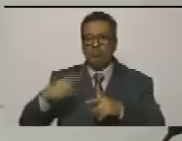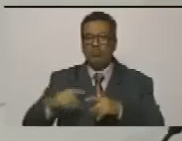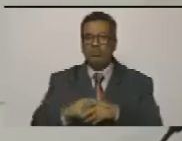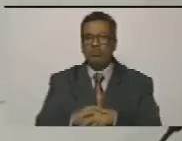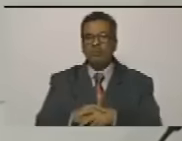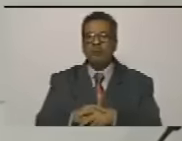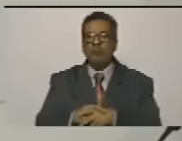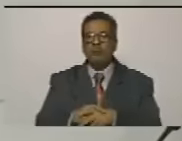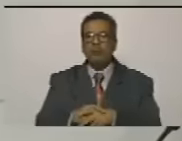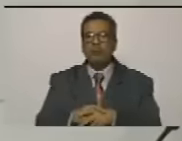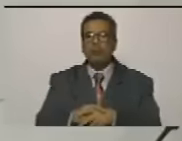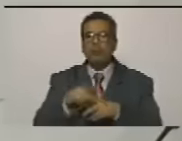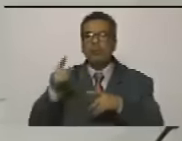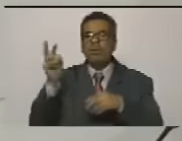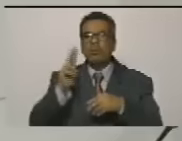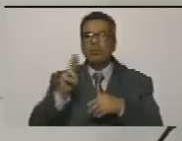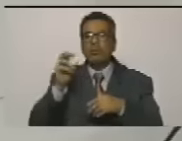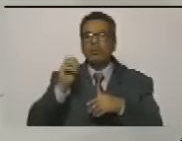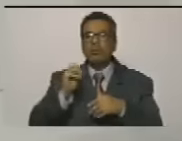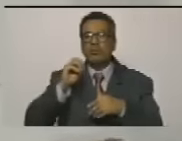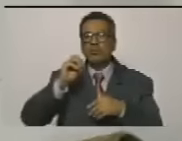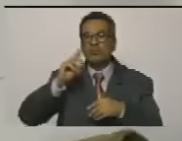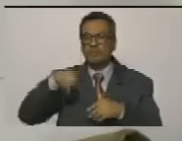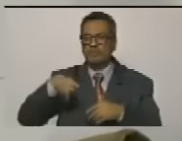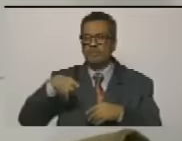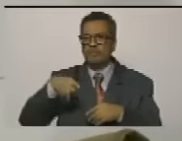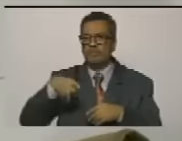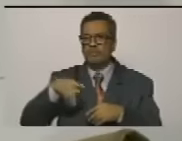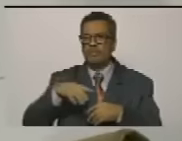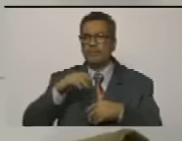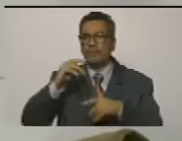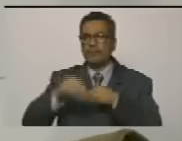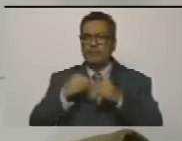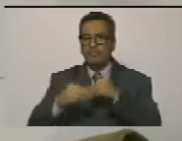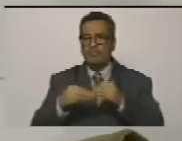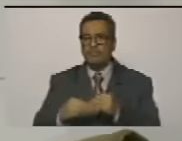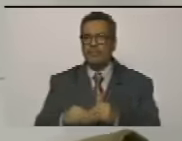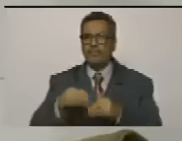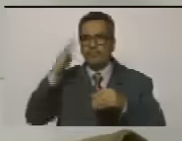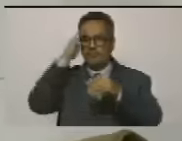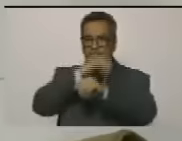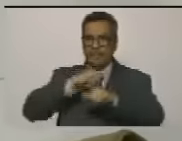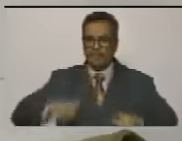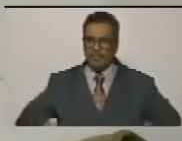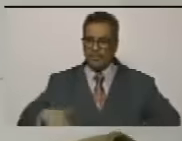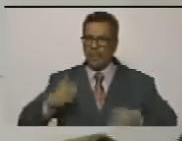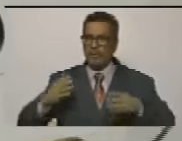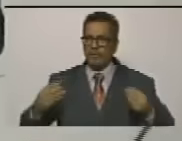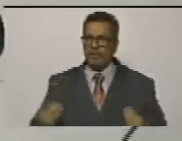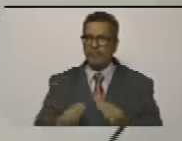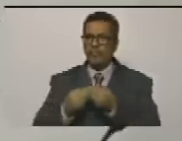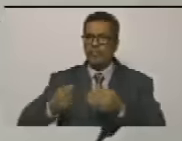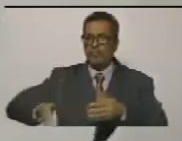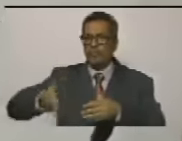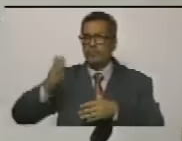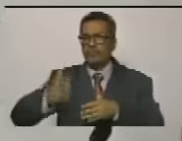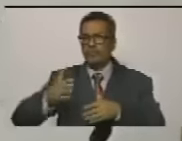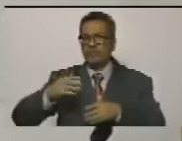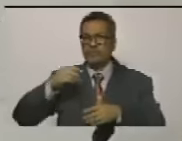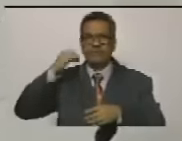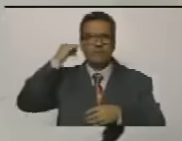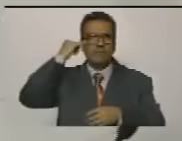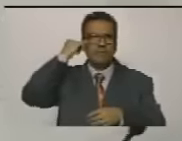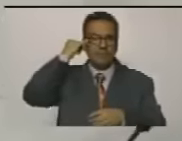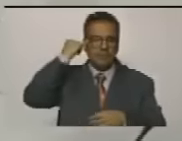o republicanos que se establezca un ejército multilateral de China